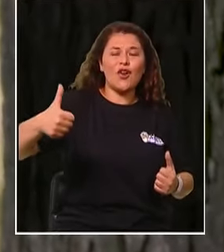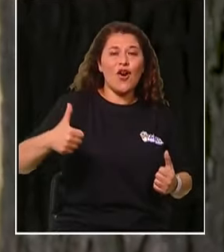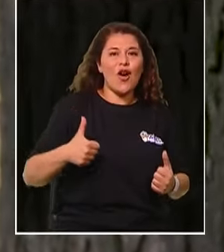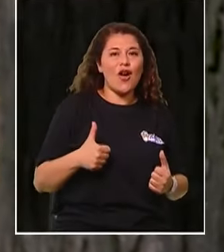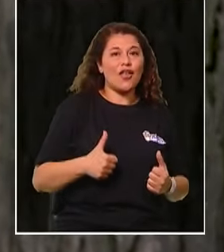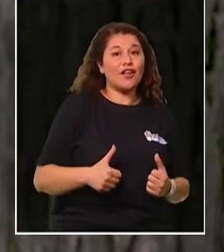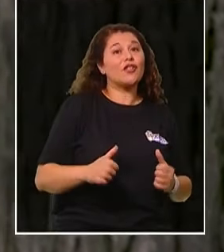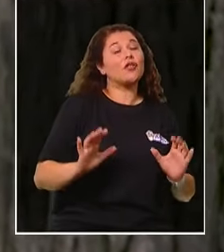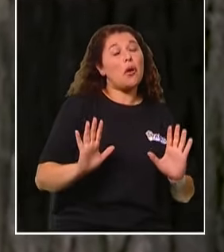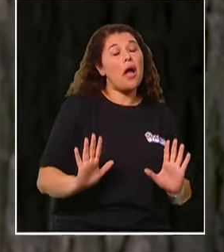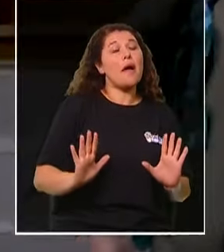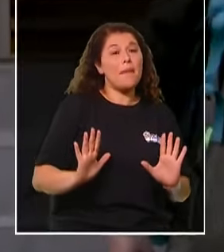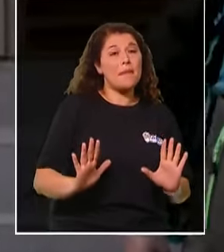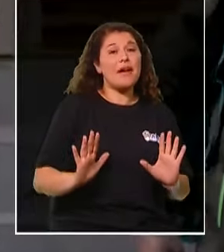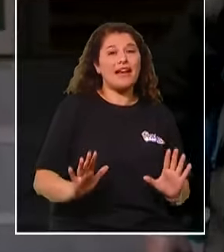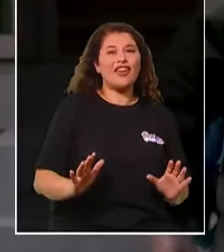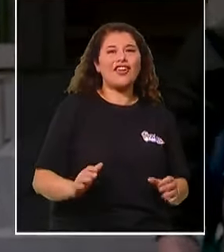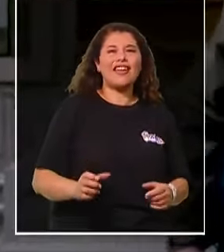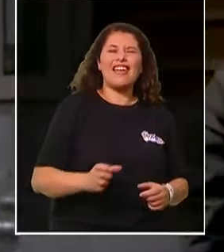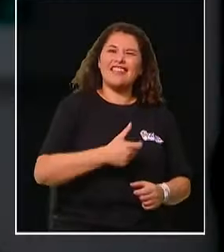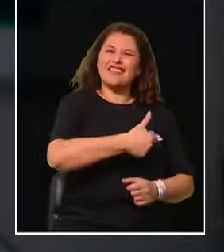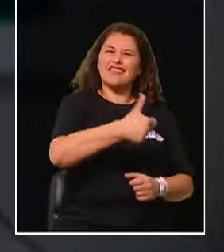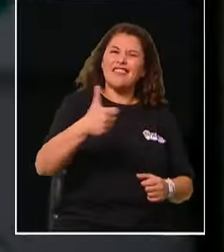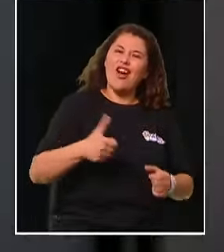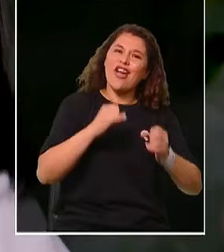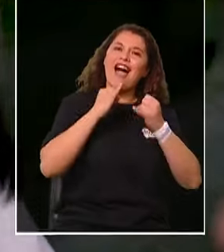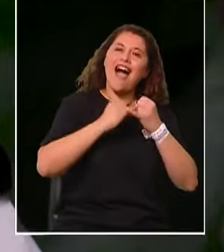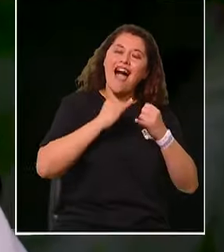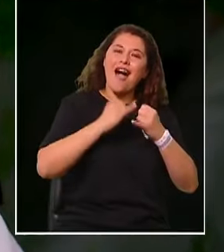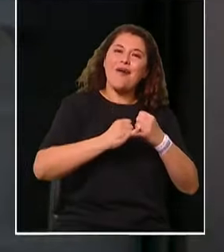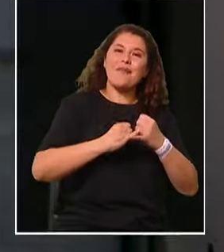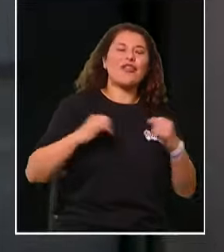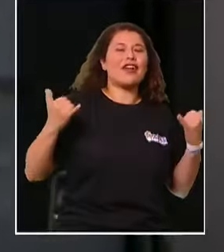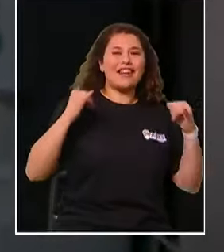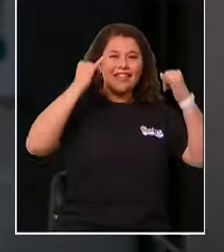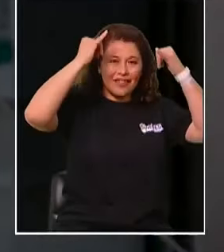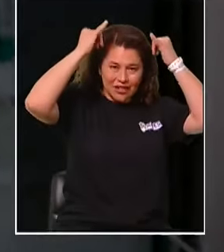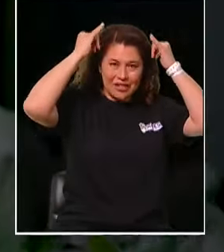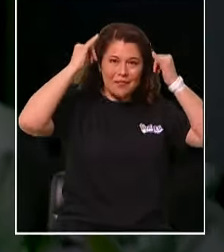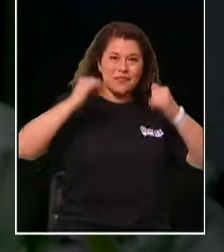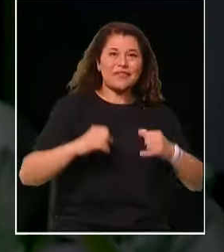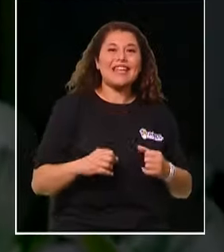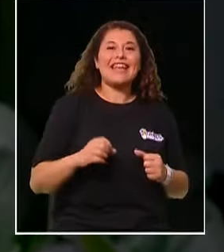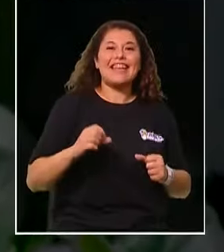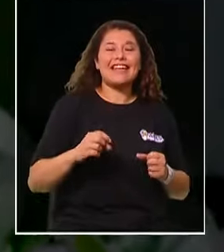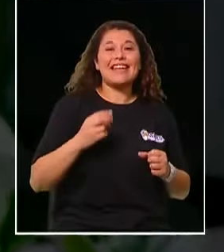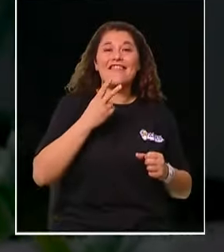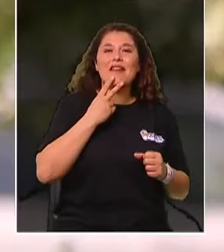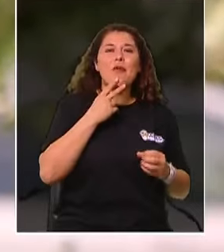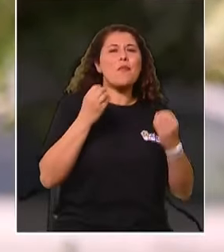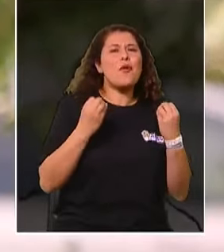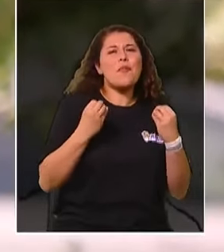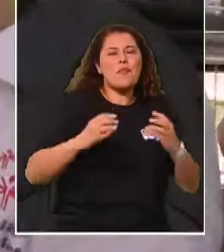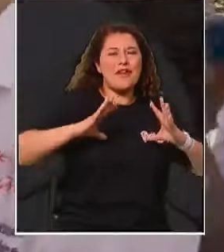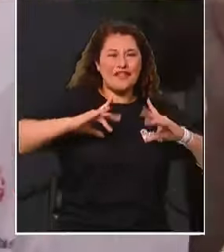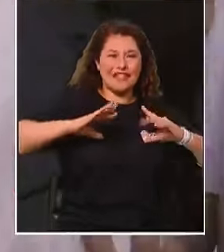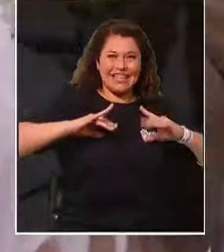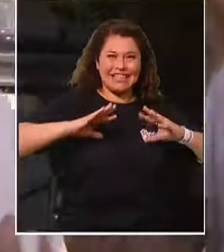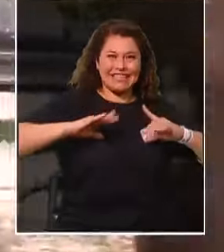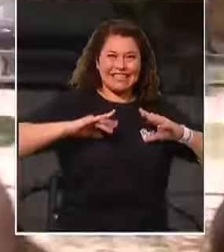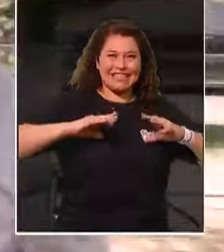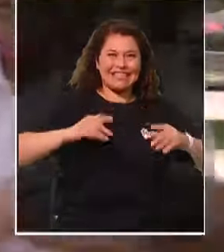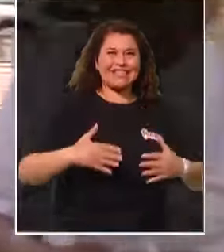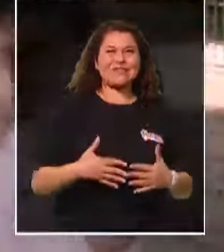todos muy amigos, que lo disfrutemos independiente de los resultados y que volvamos muy, muy felices con muchas más ganas de Chile después de Kazan.